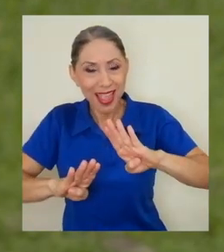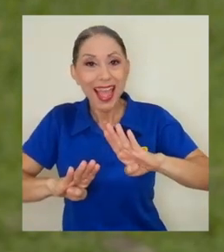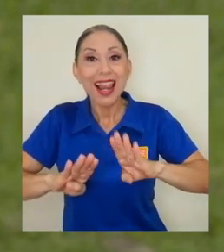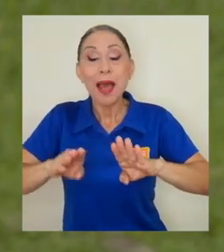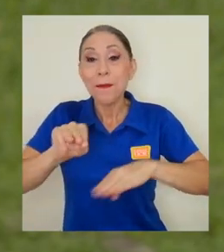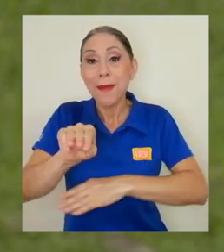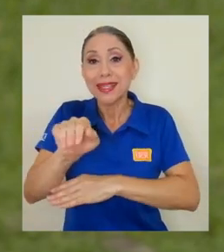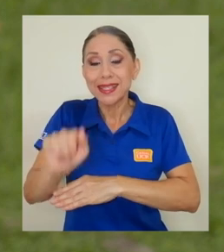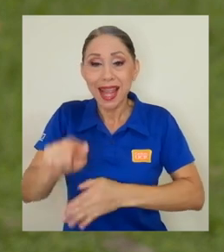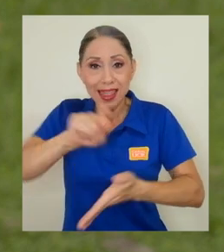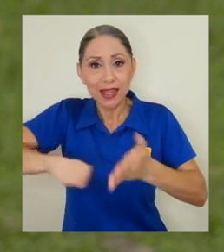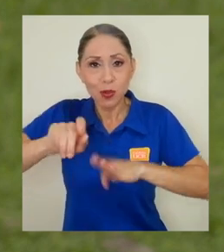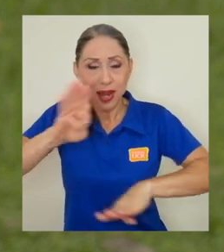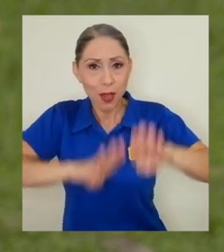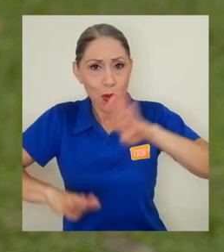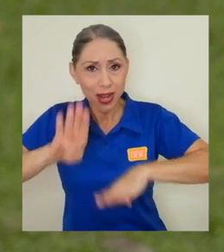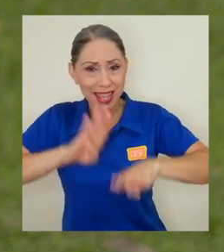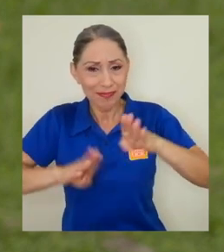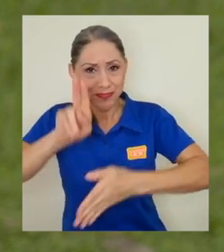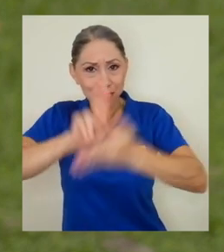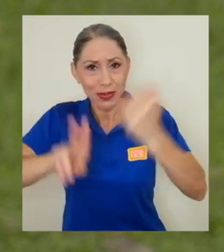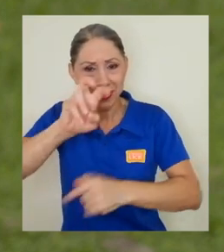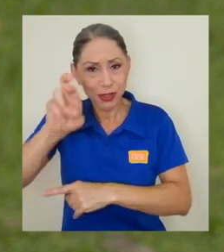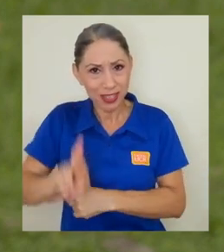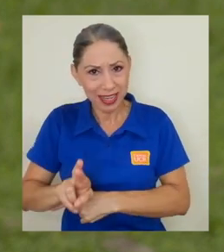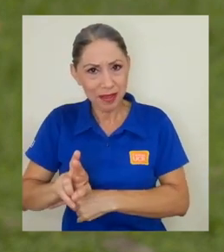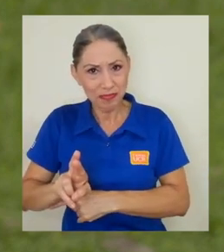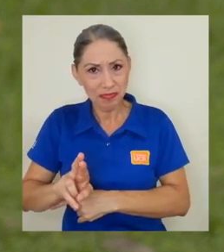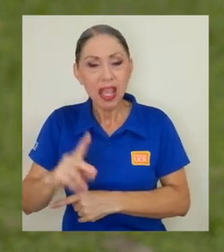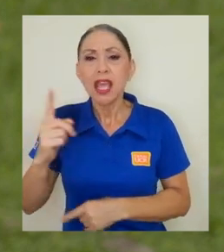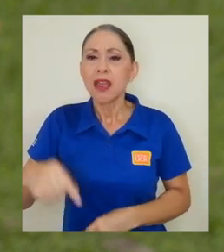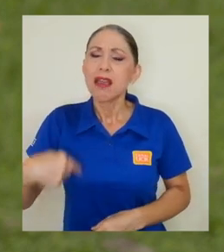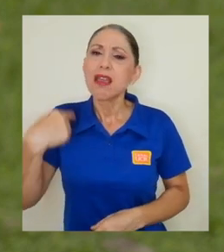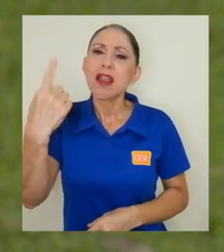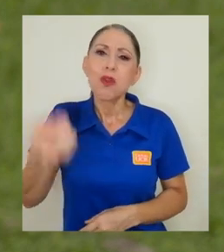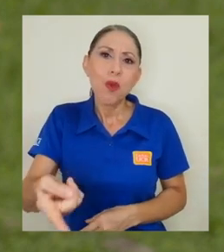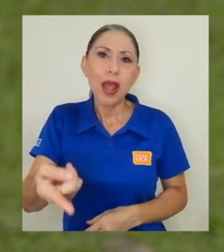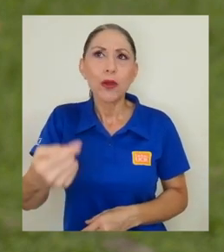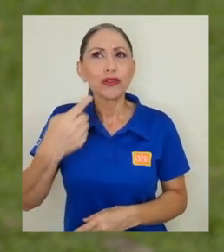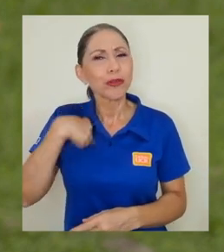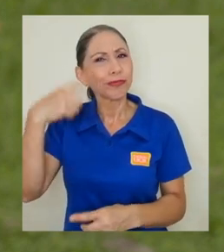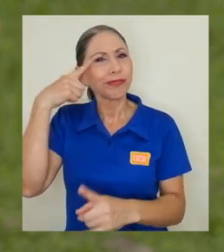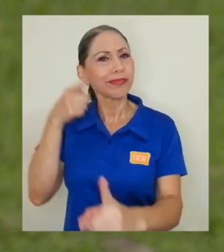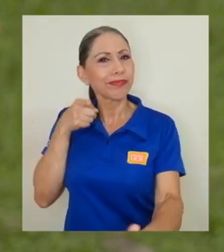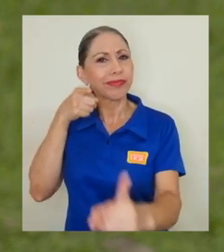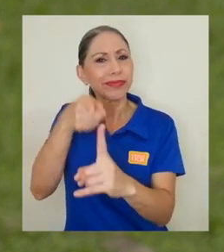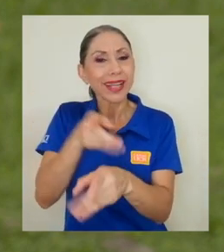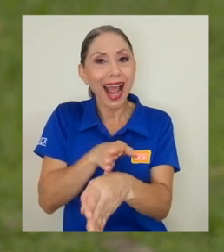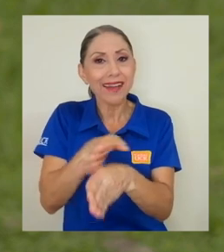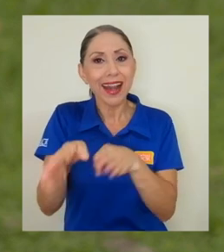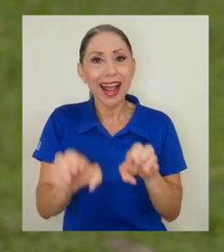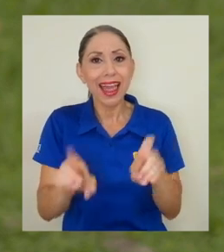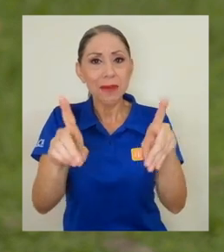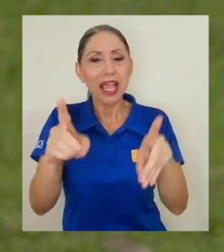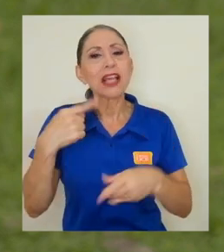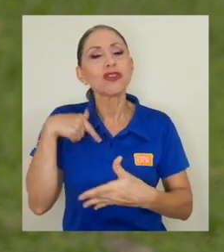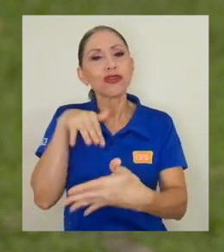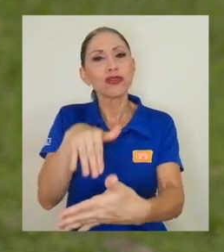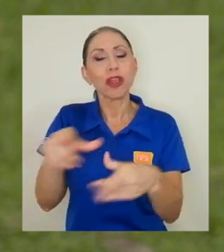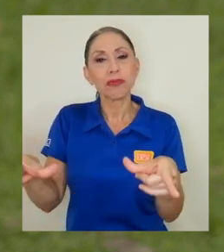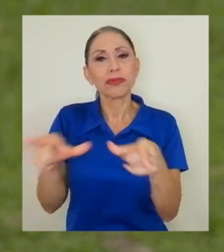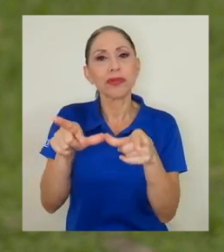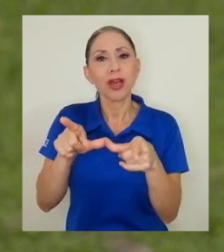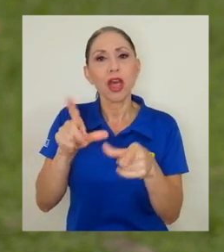Escuela de Biología de la Universidad de Costa Rica. Y luego, persiguiendo una carrera académica, decidí realizar un doctorado